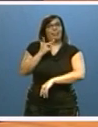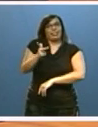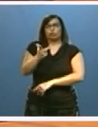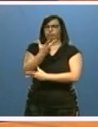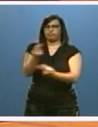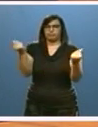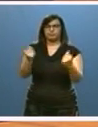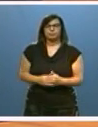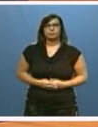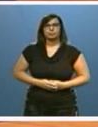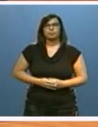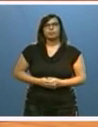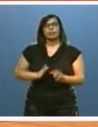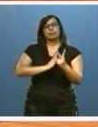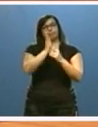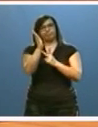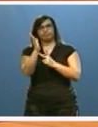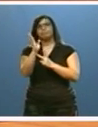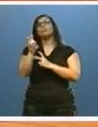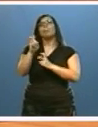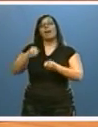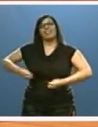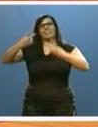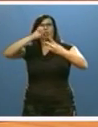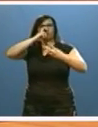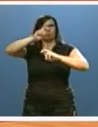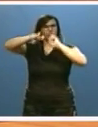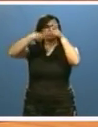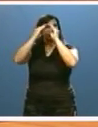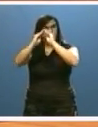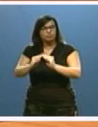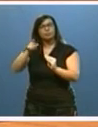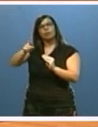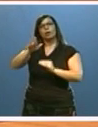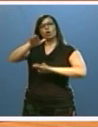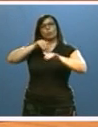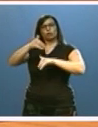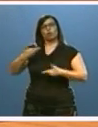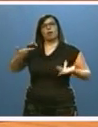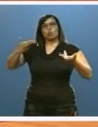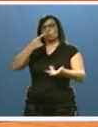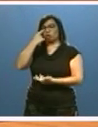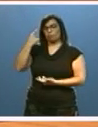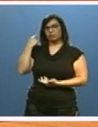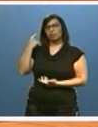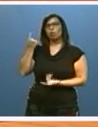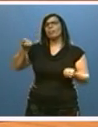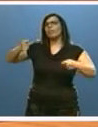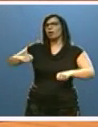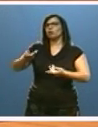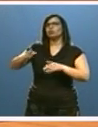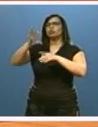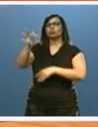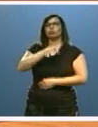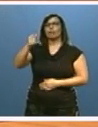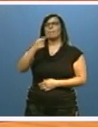Por otro lado, y en relación a la rehabilitación edificatoria, tras la convocatoria de ayudas en 2015, cerrada con más de